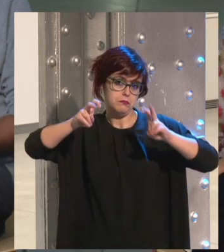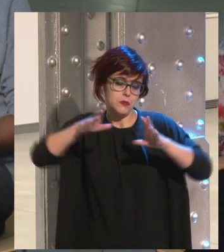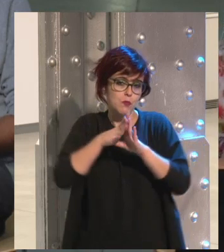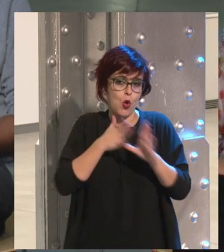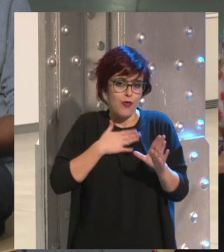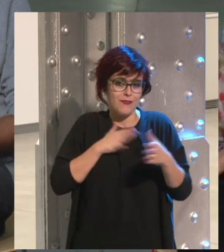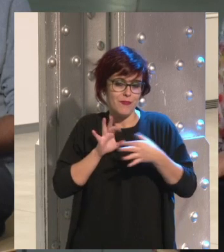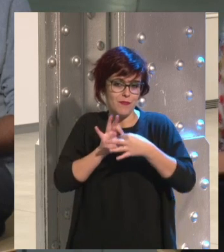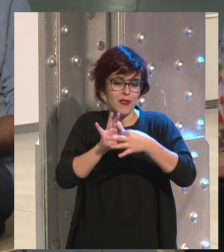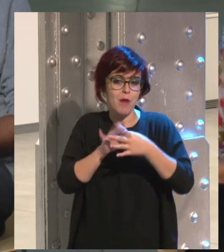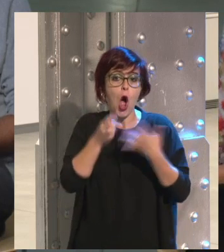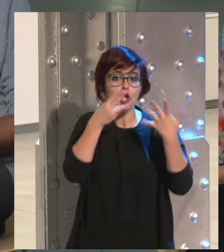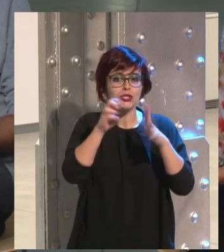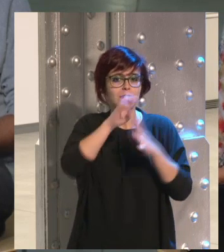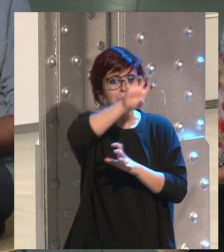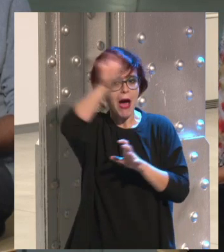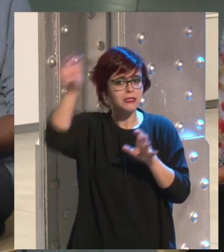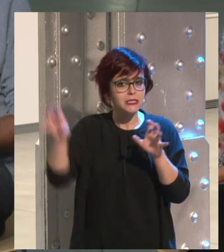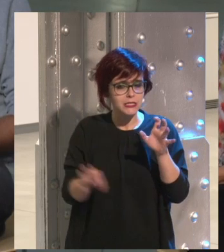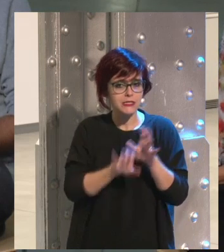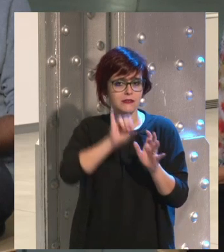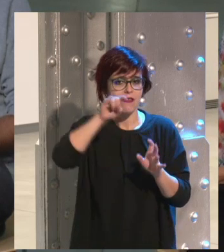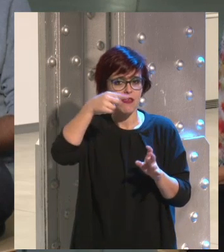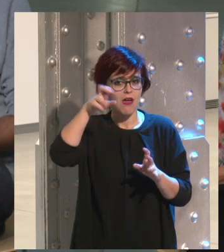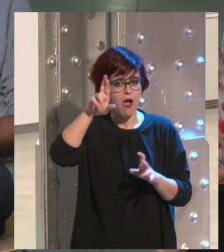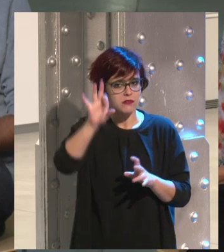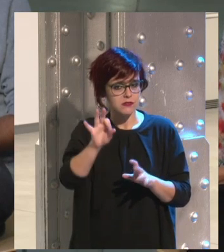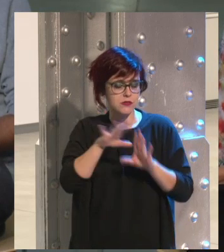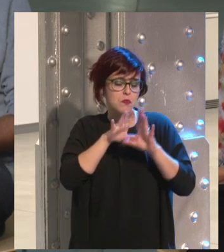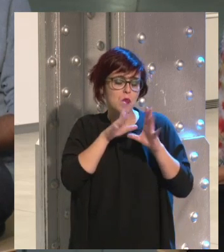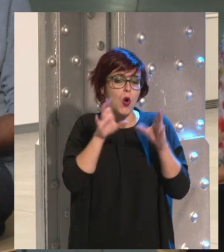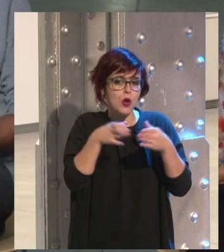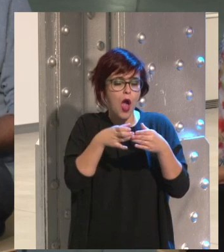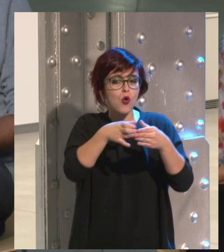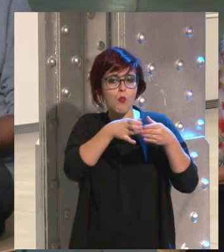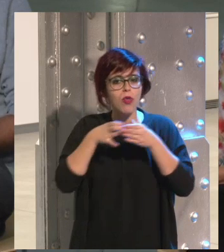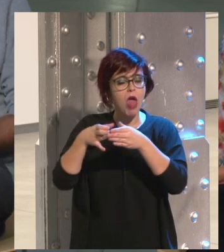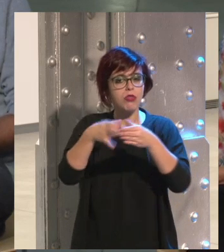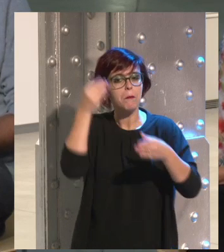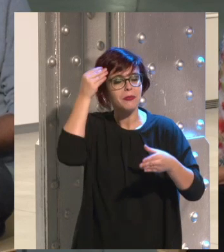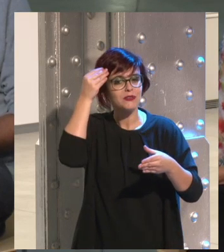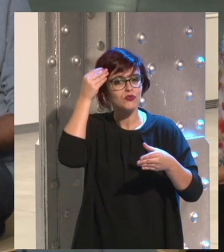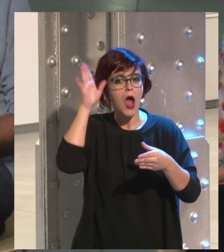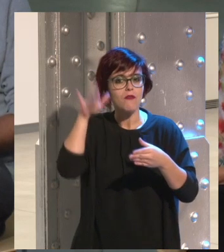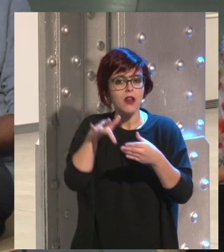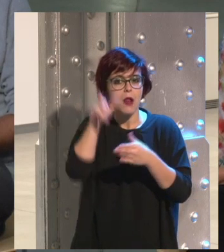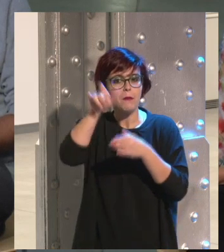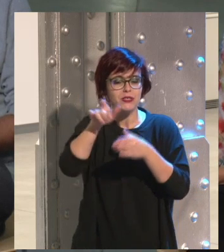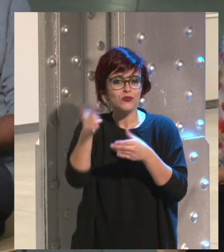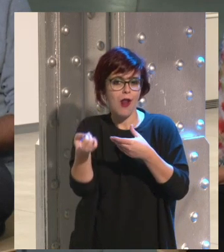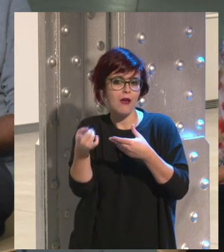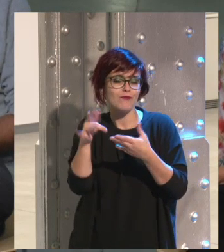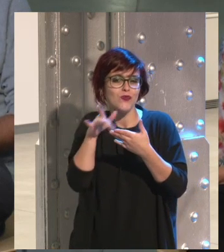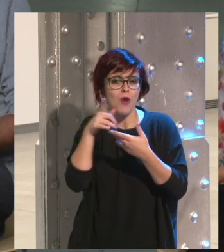comunidad, que estamos en 80 países, creo que la comunidad en sí también es la que echa a la borrega negra, como